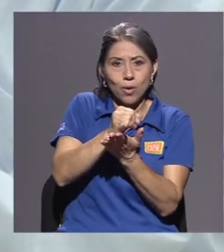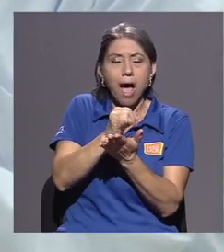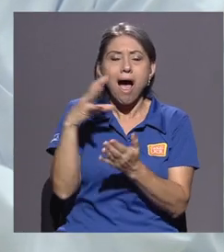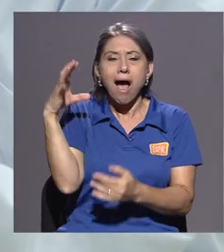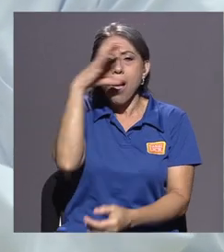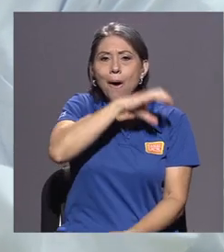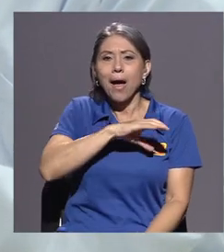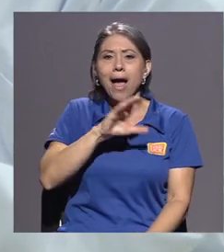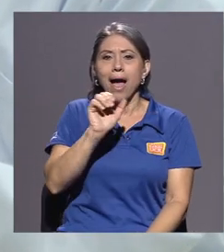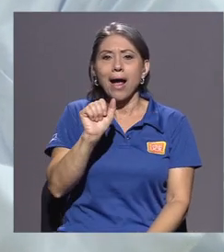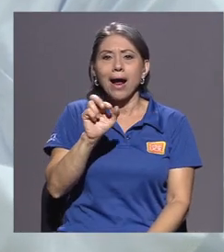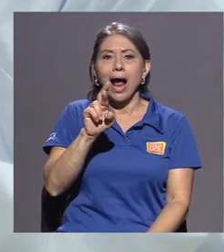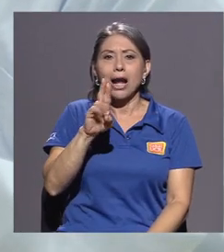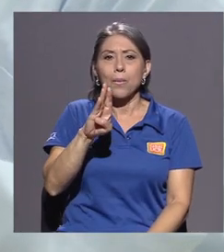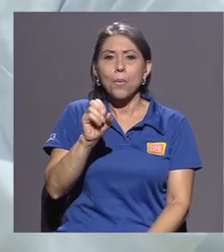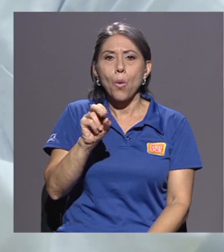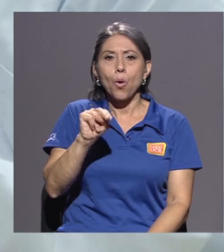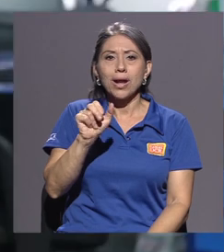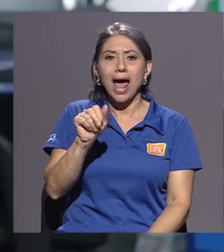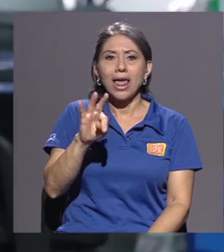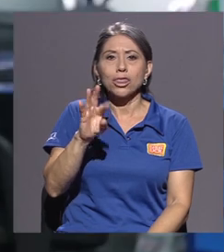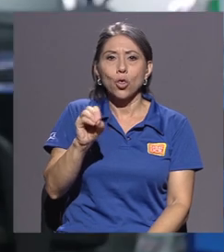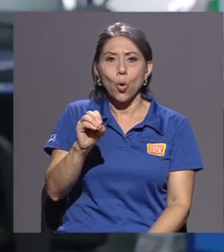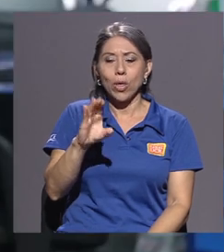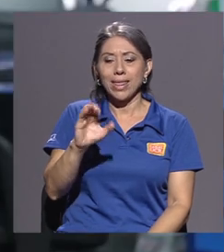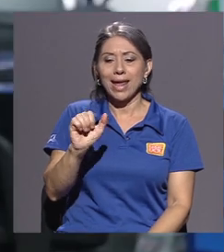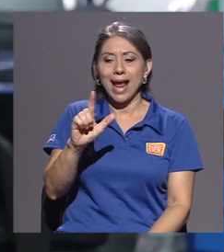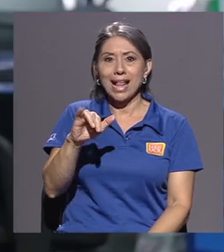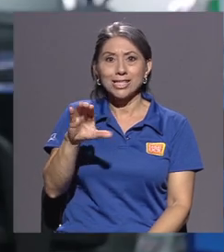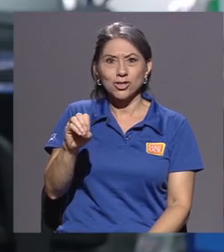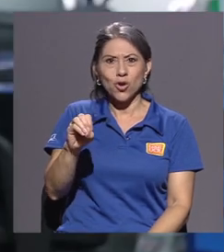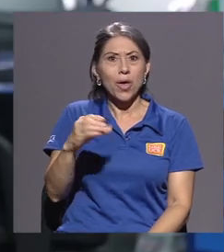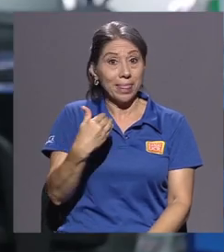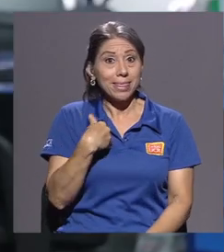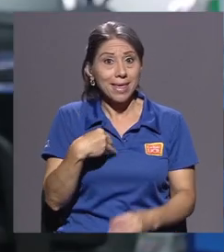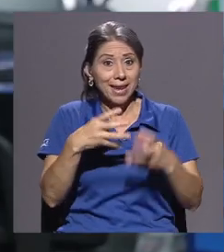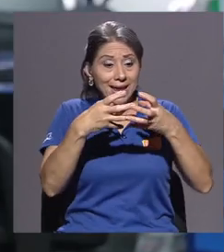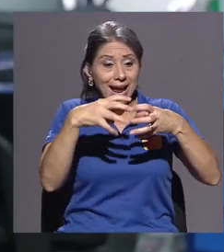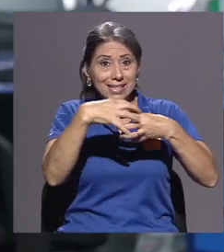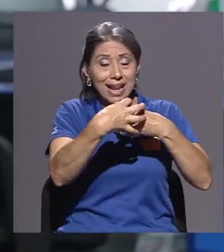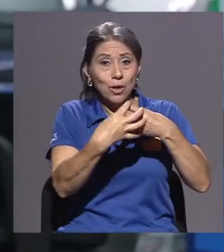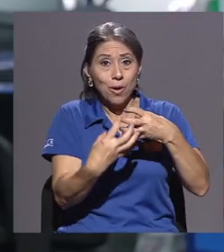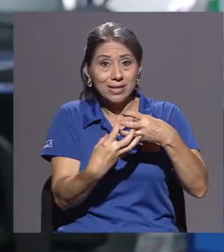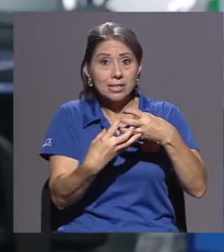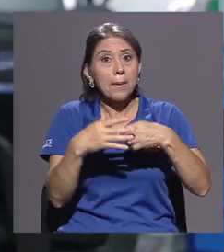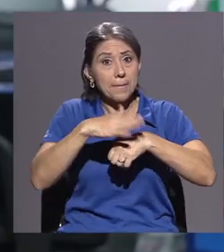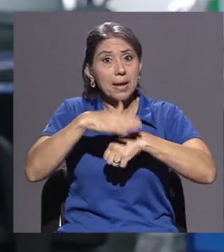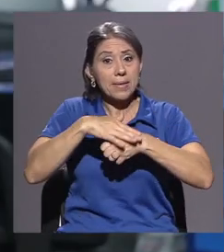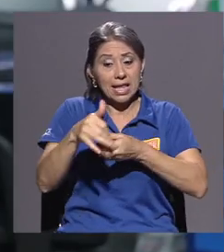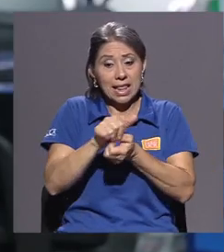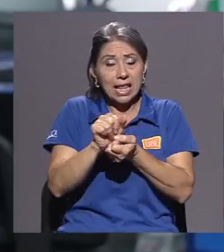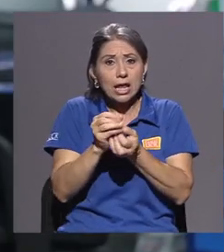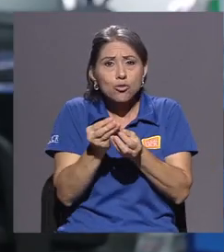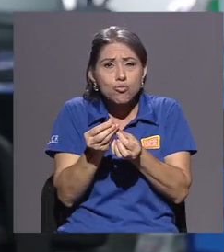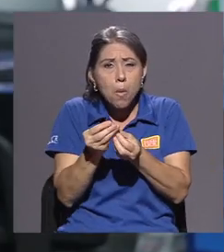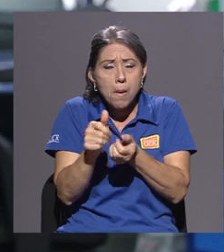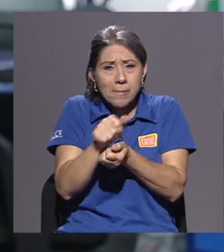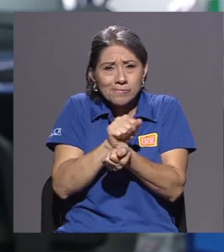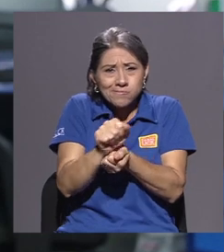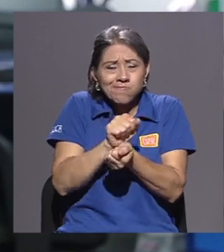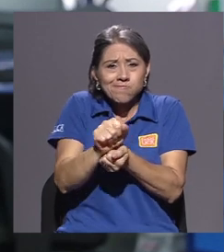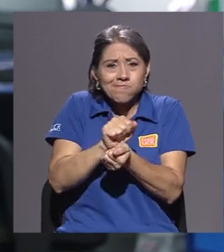calcio, que se encuentra en cáscaras de huevo, permite que el detergente sea más abrasivo físicamente, entonces pudiera